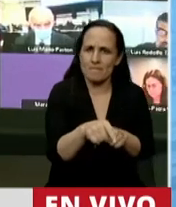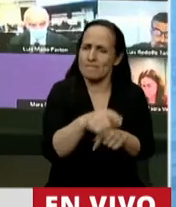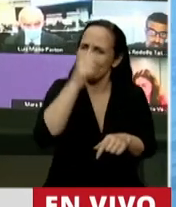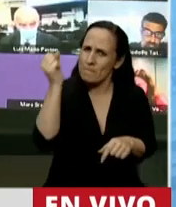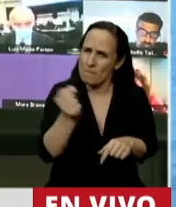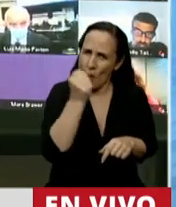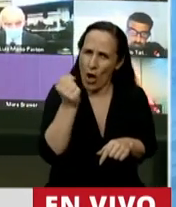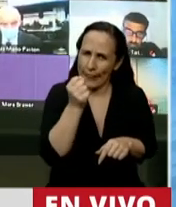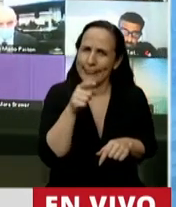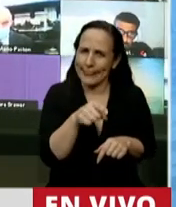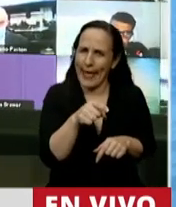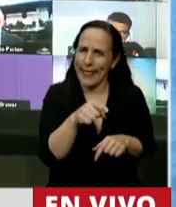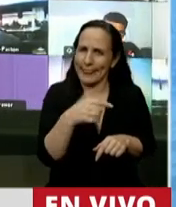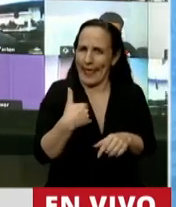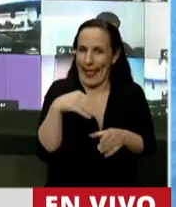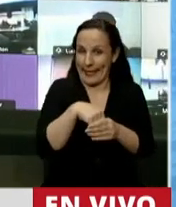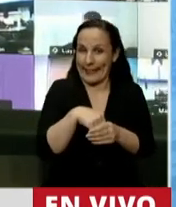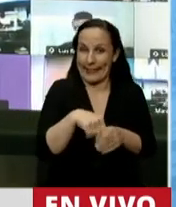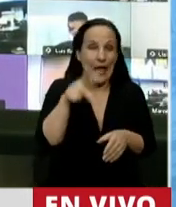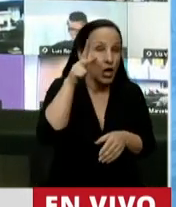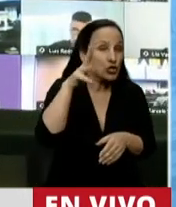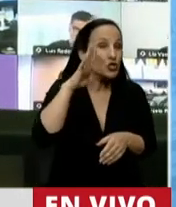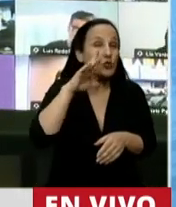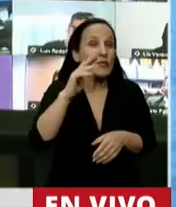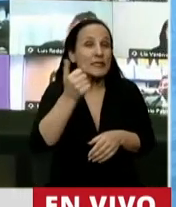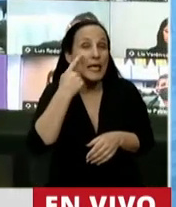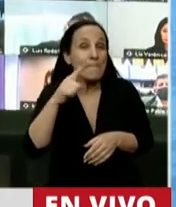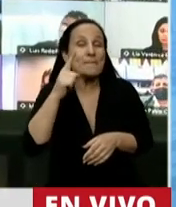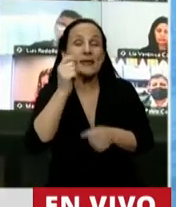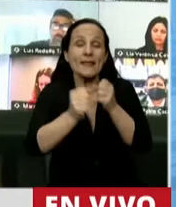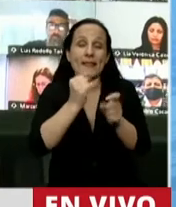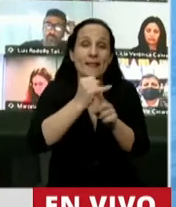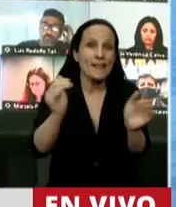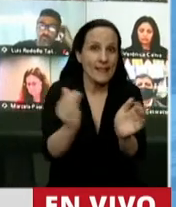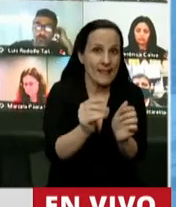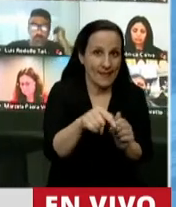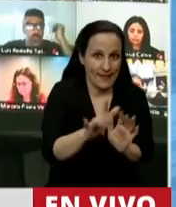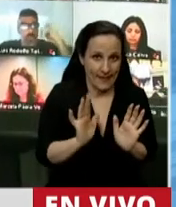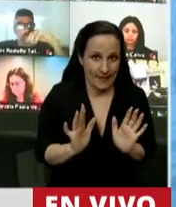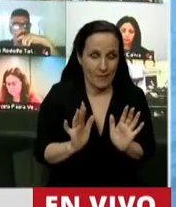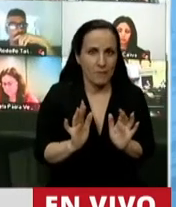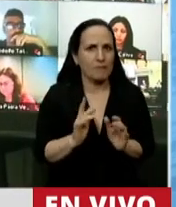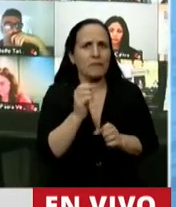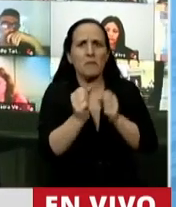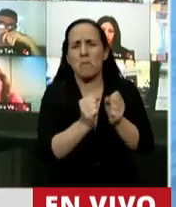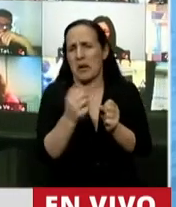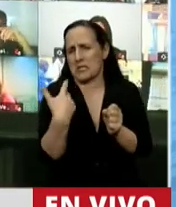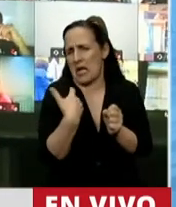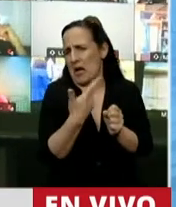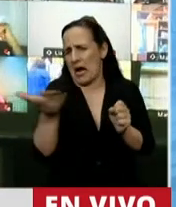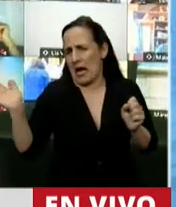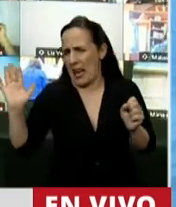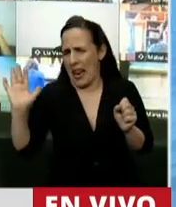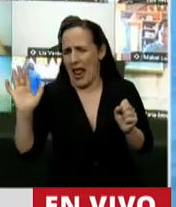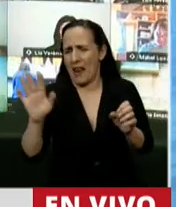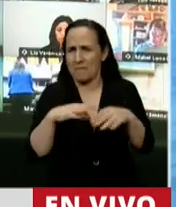muy importante en la Argentina, tenemos 856.000 pymes en la Argentina. Empresas en general, y de esa